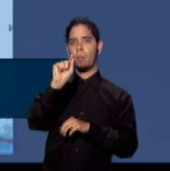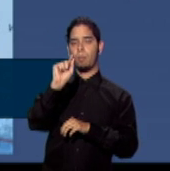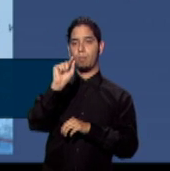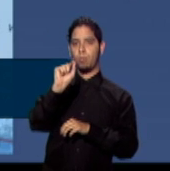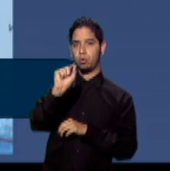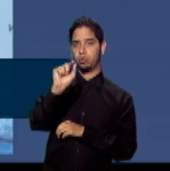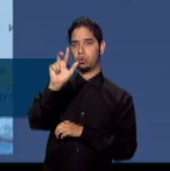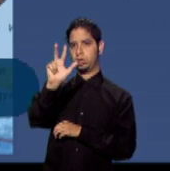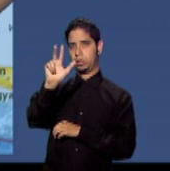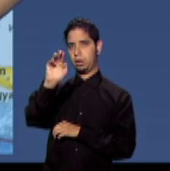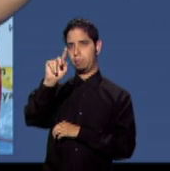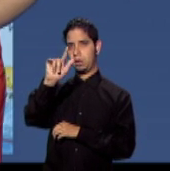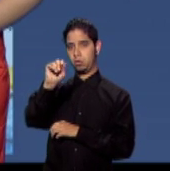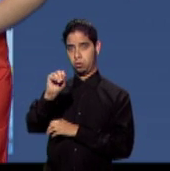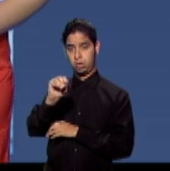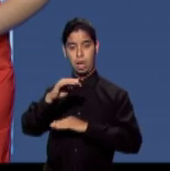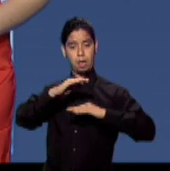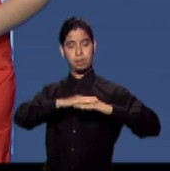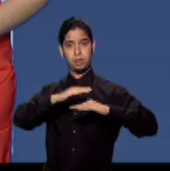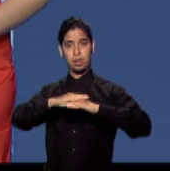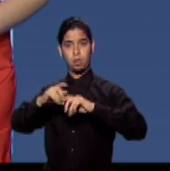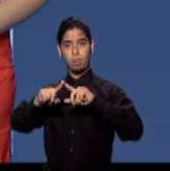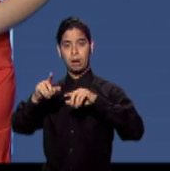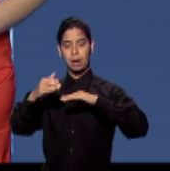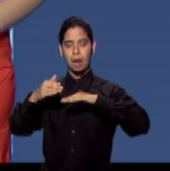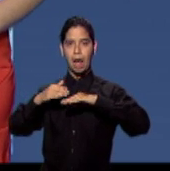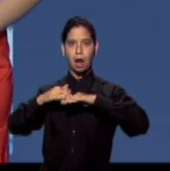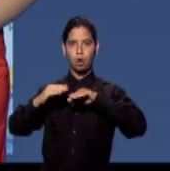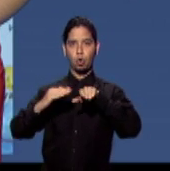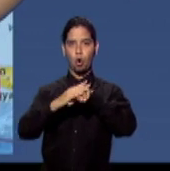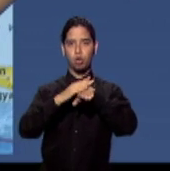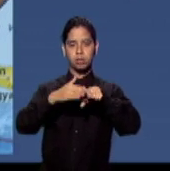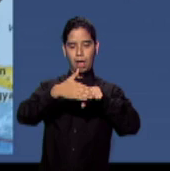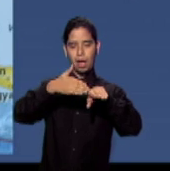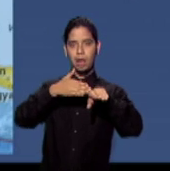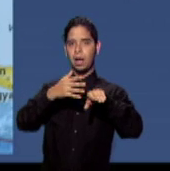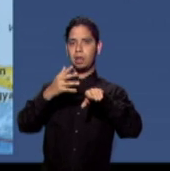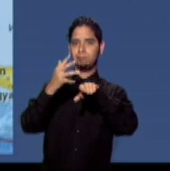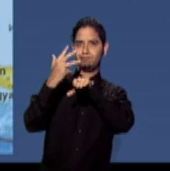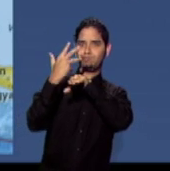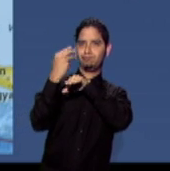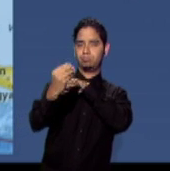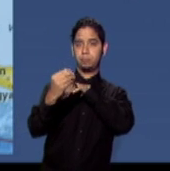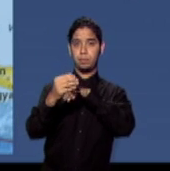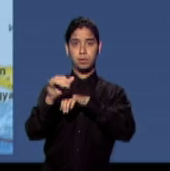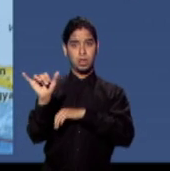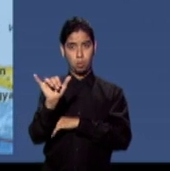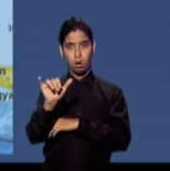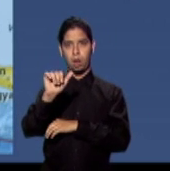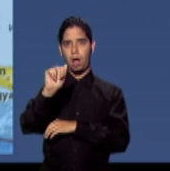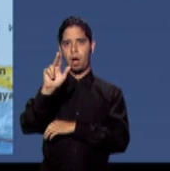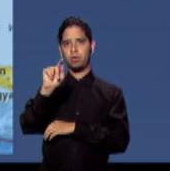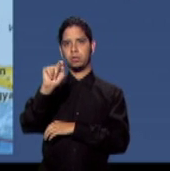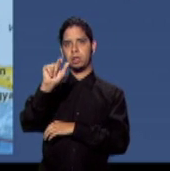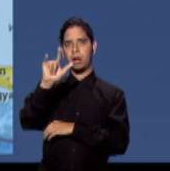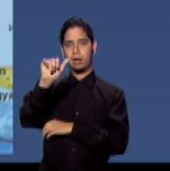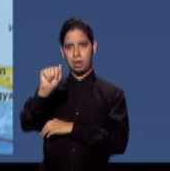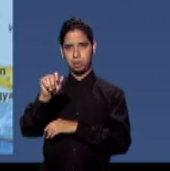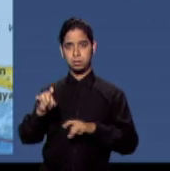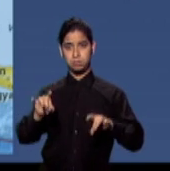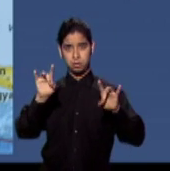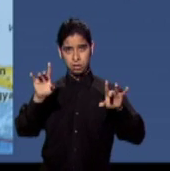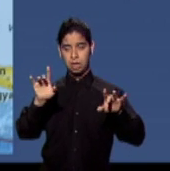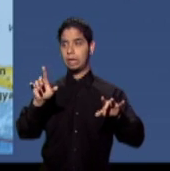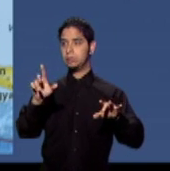necesario desalojar toda la costa oeste de Indonesia. También Australia reaccionó a las alertas de tsunami. No se compara con el